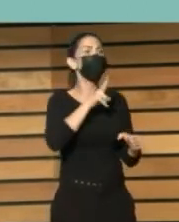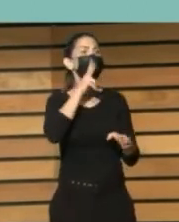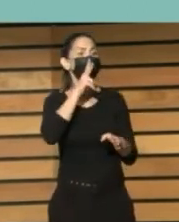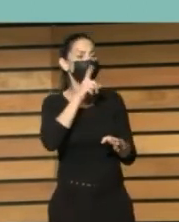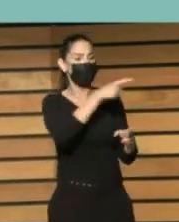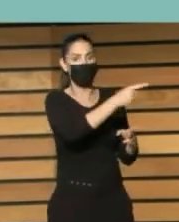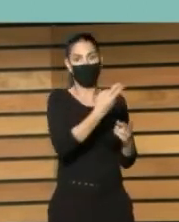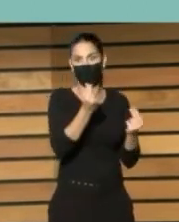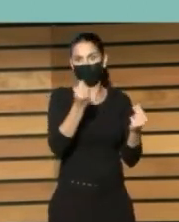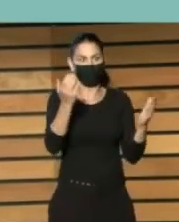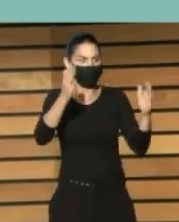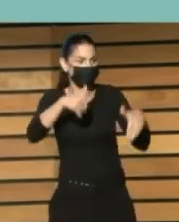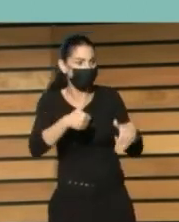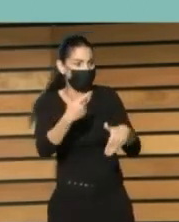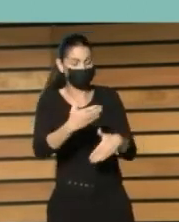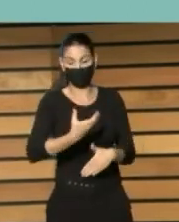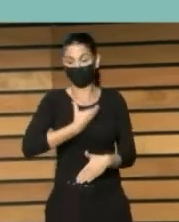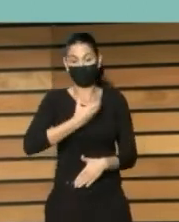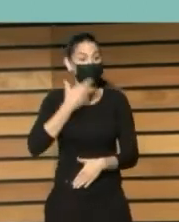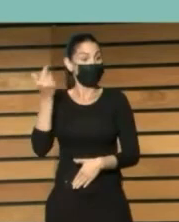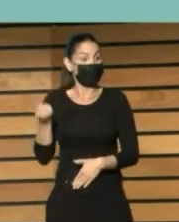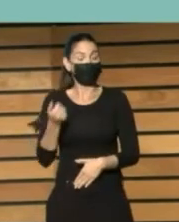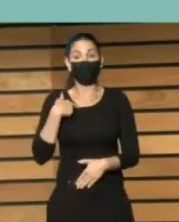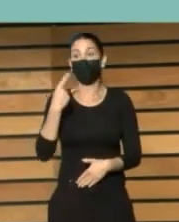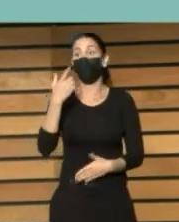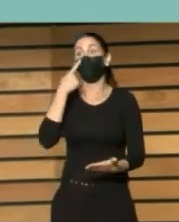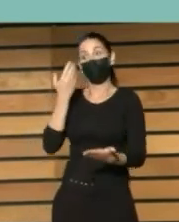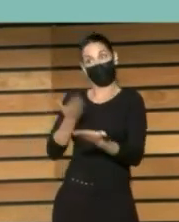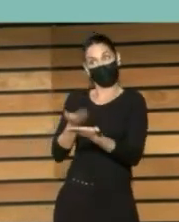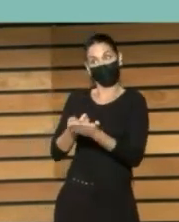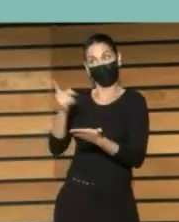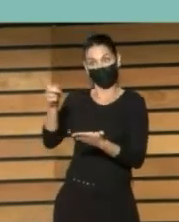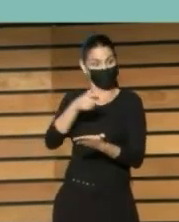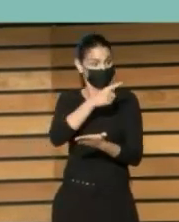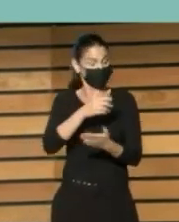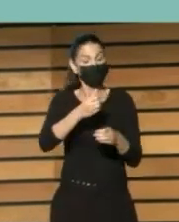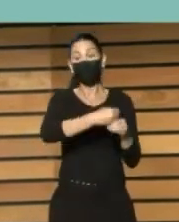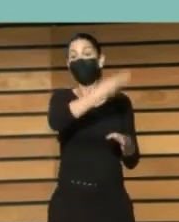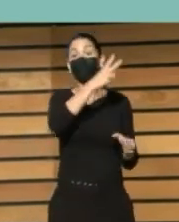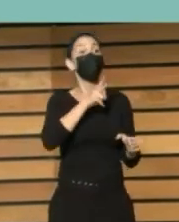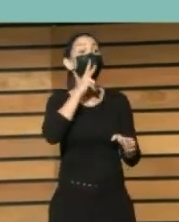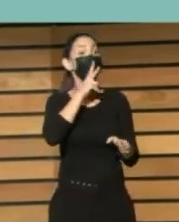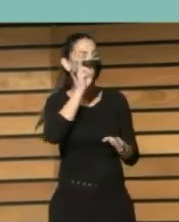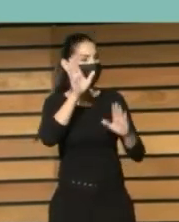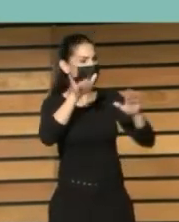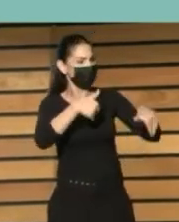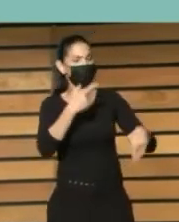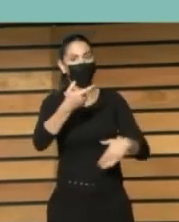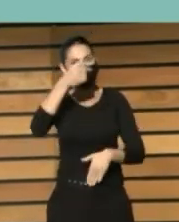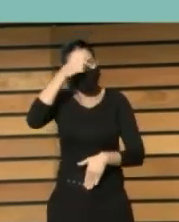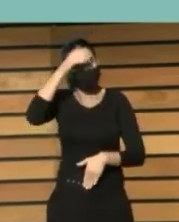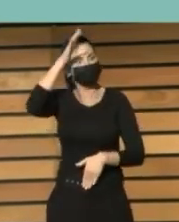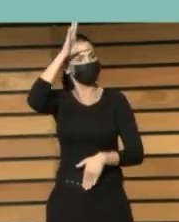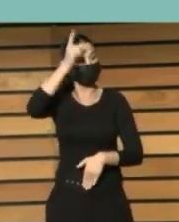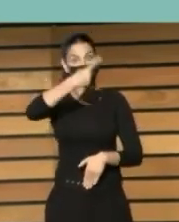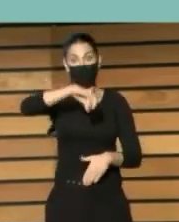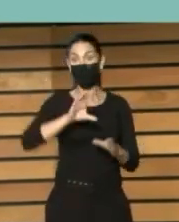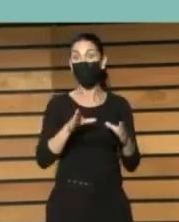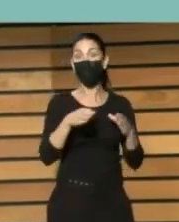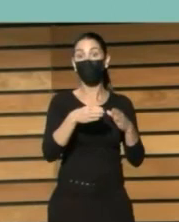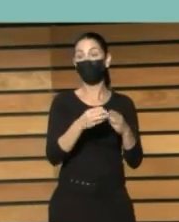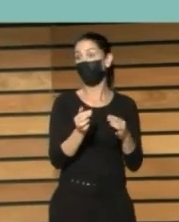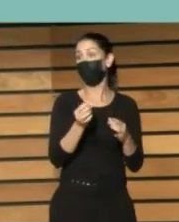tenían recursos, y escribieron a la alcaldesa, pidiendo los recursos para hacer su pared verde. Pues al final, ellos han generado un conocimiento para mejorar su comunidad,